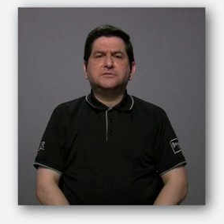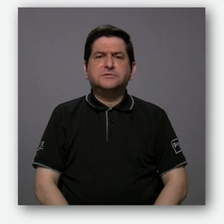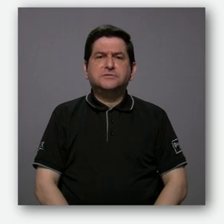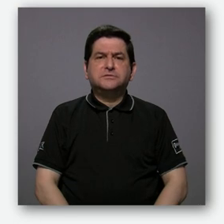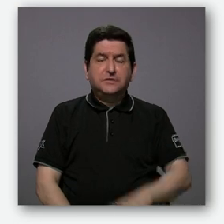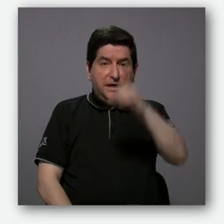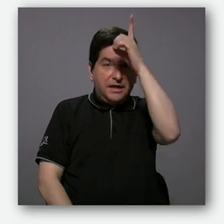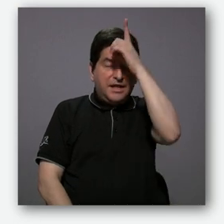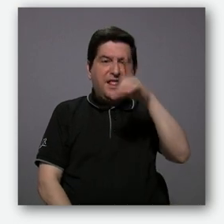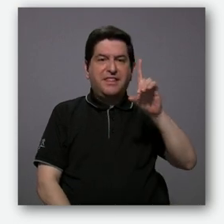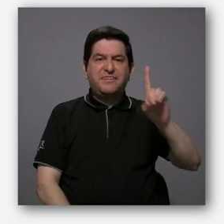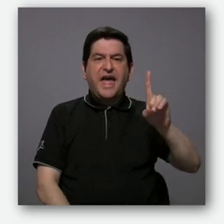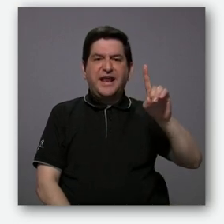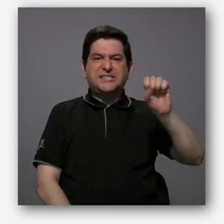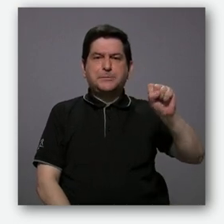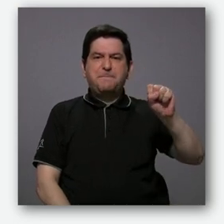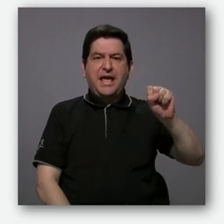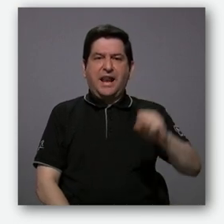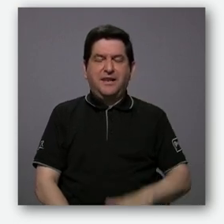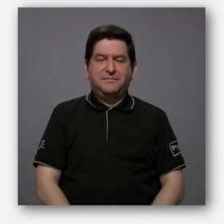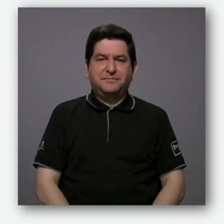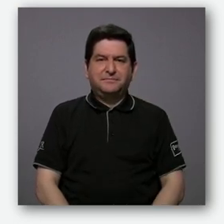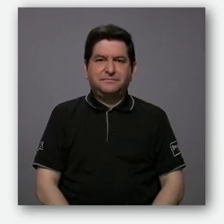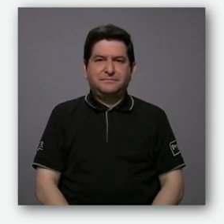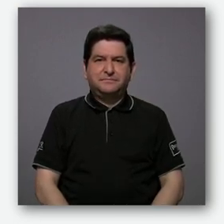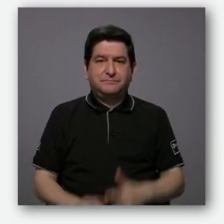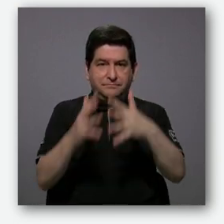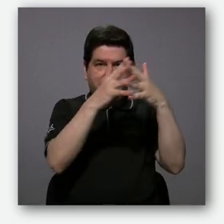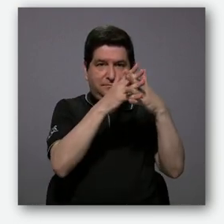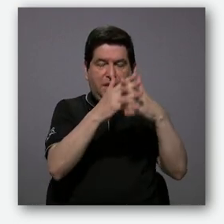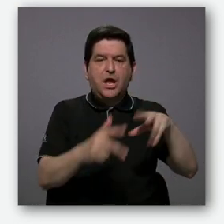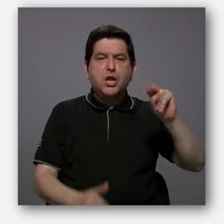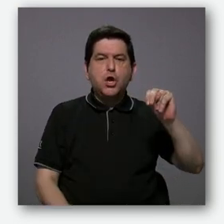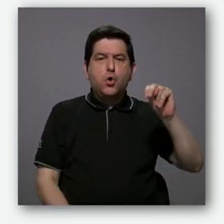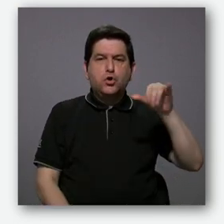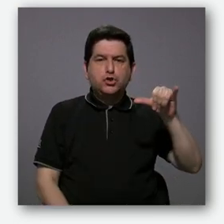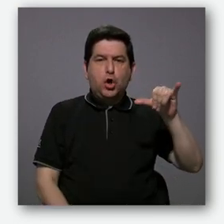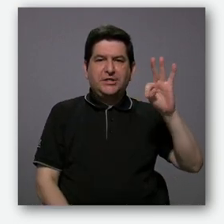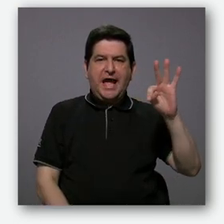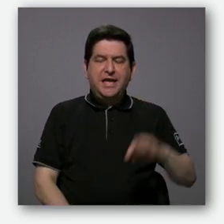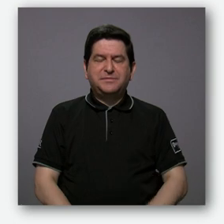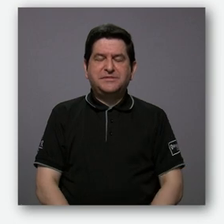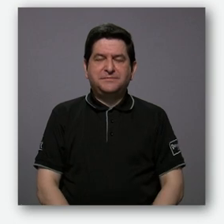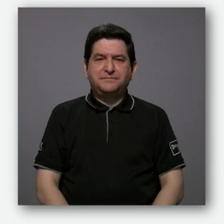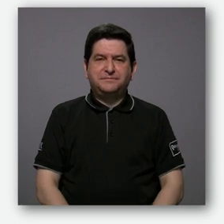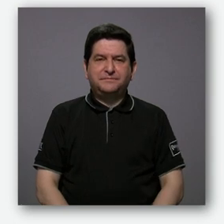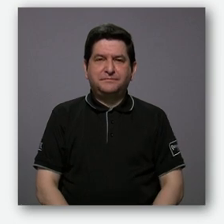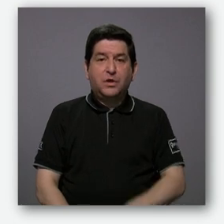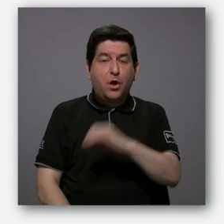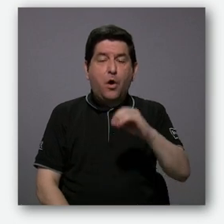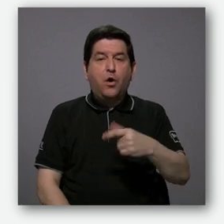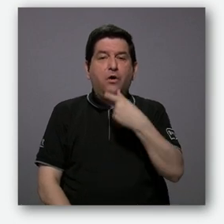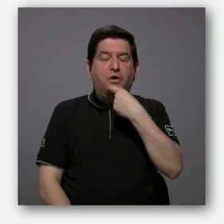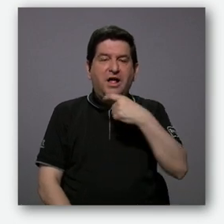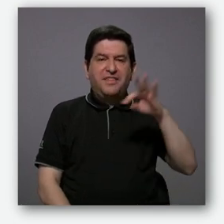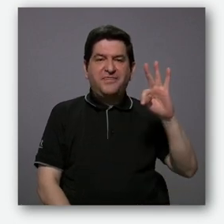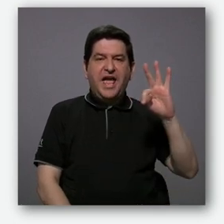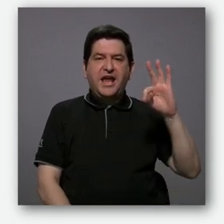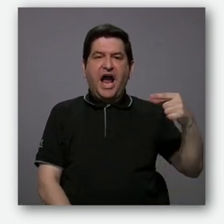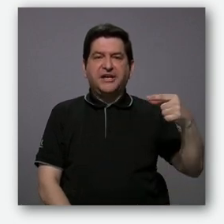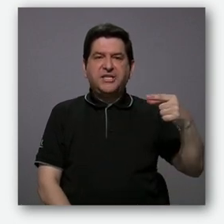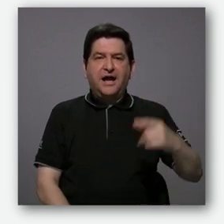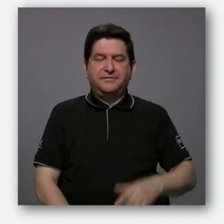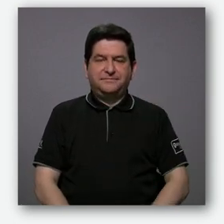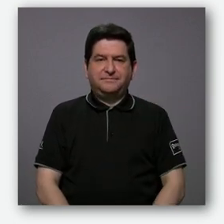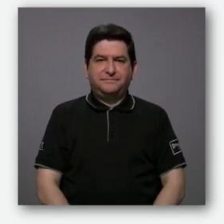como el alemán Der Spiegel, el estadounidense New York Times o el británico The